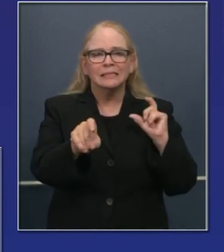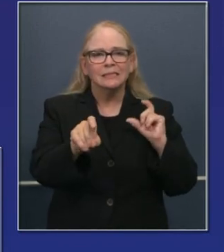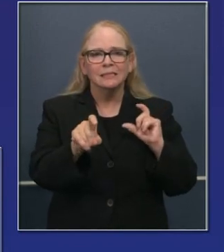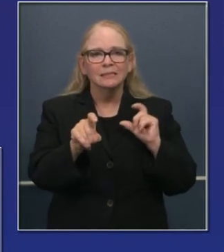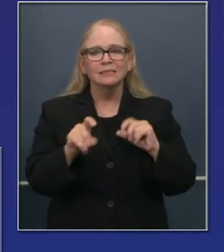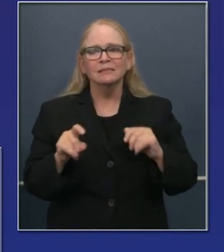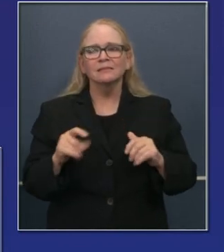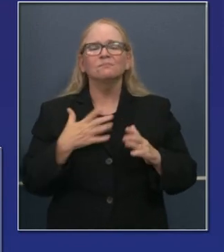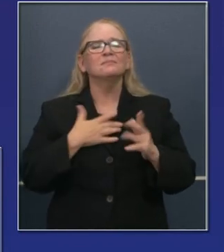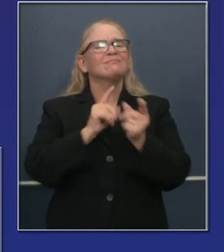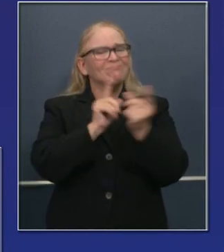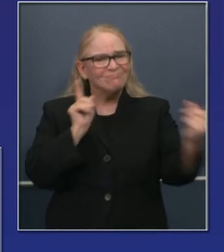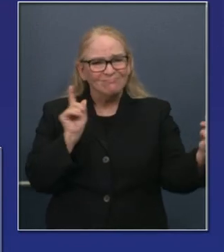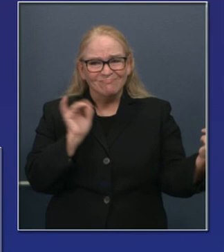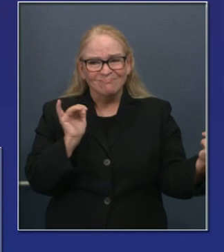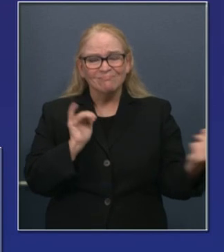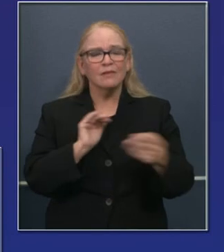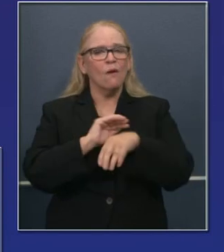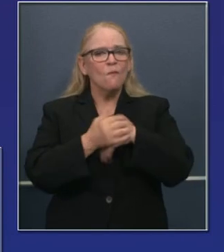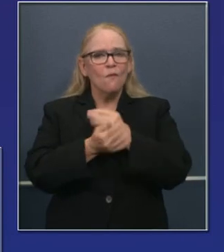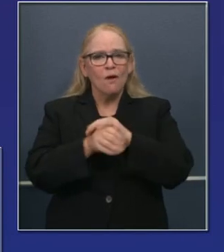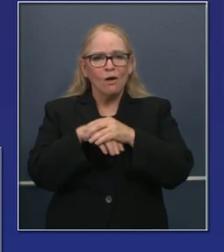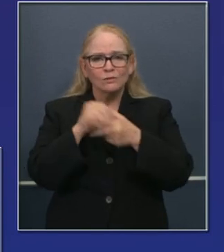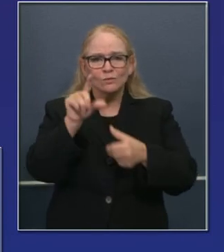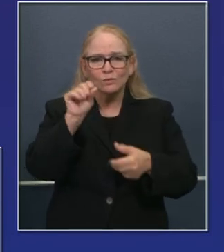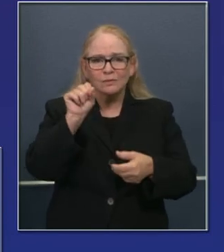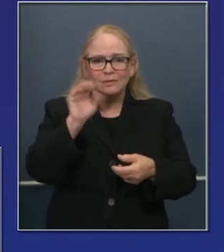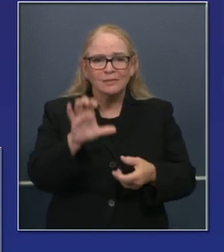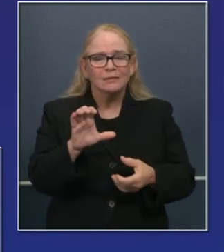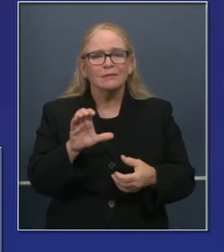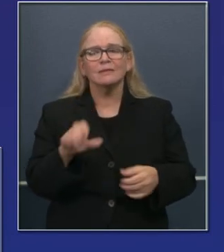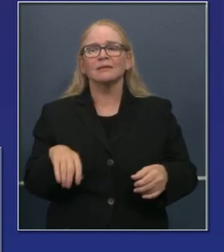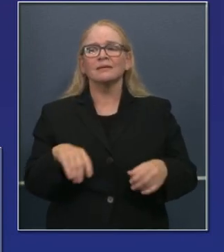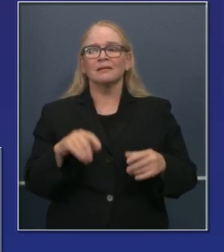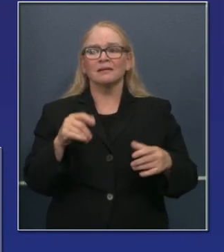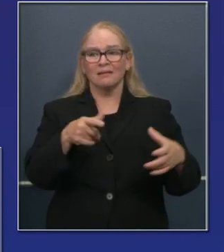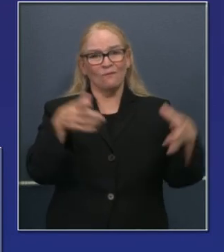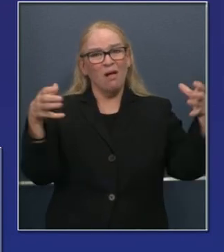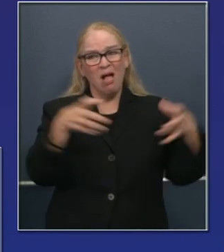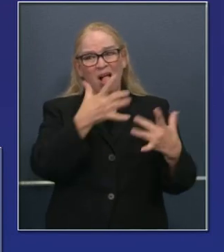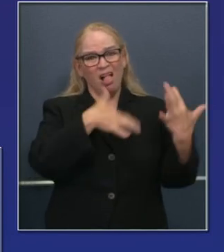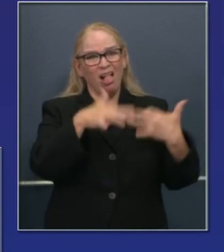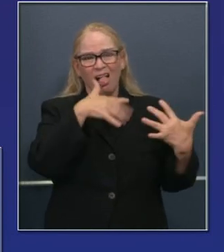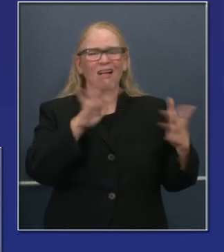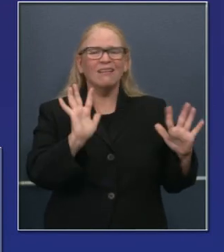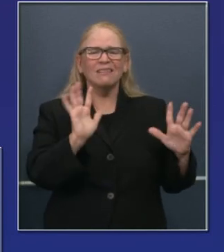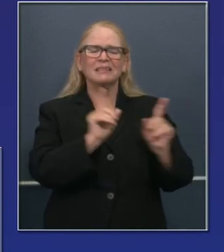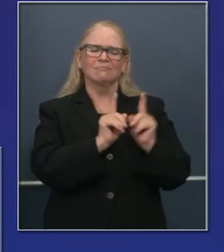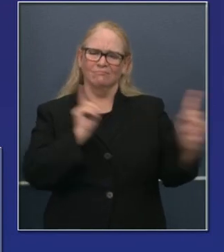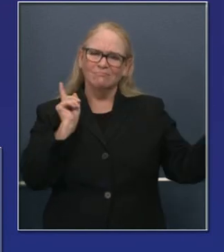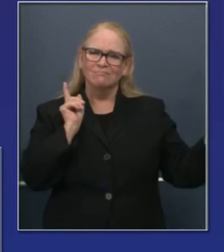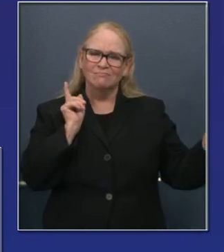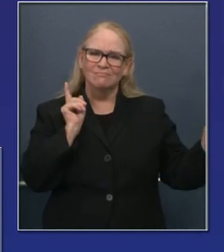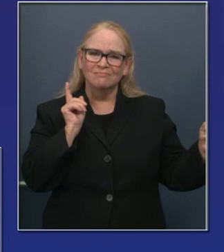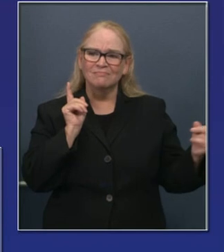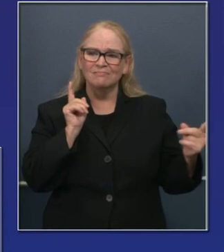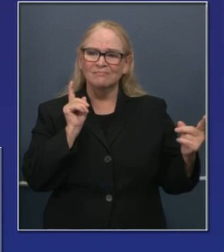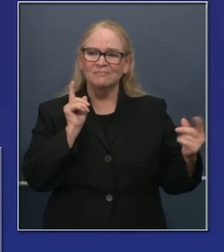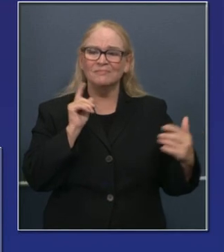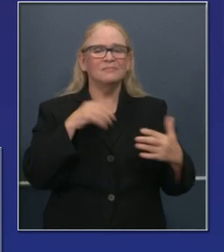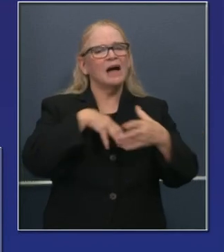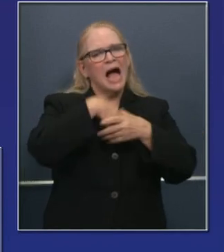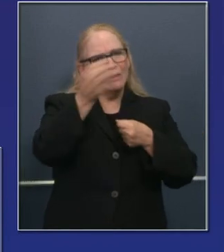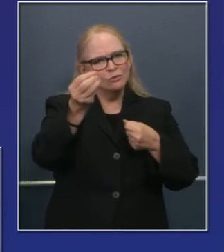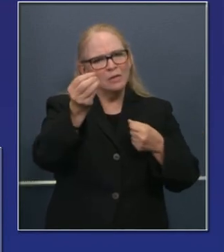Siempre instamos que guarden distancia social, física, lámense las manos después de actividades. Estamos